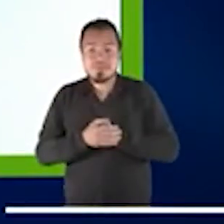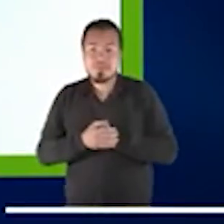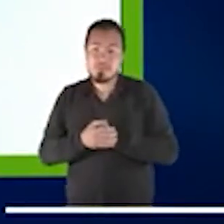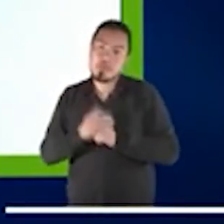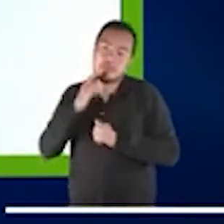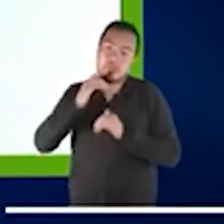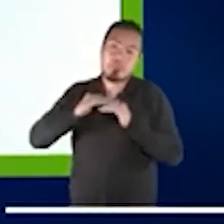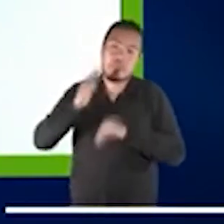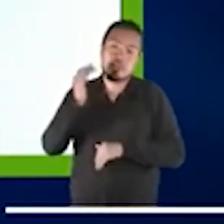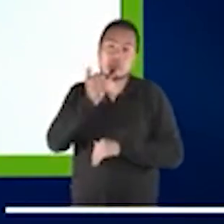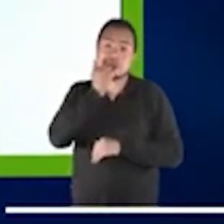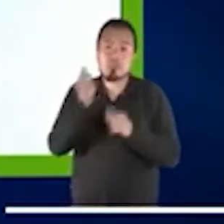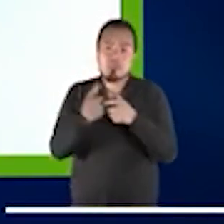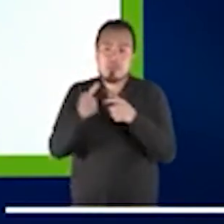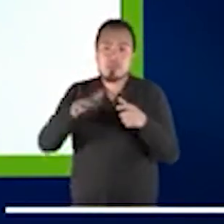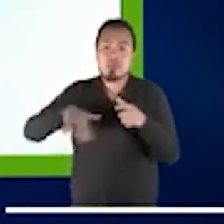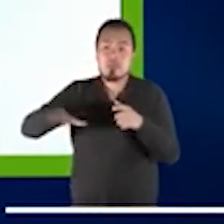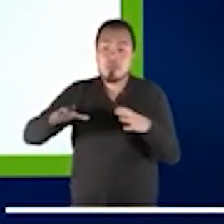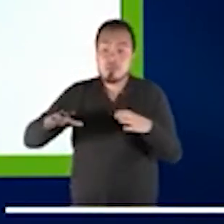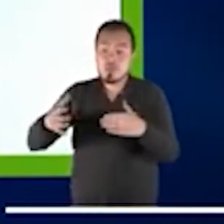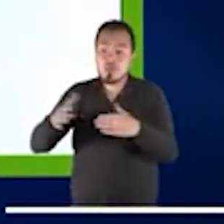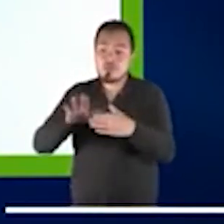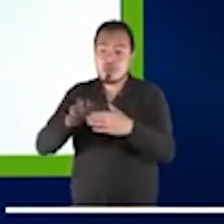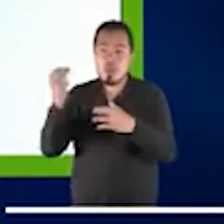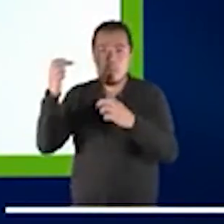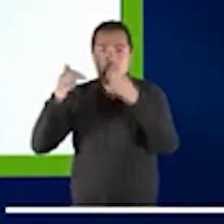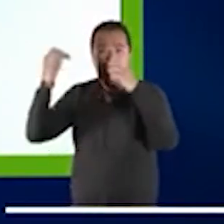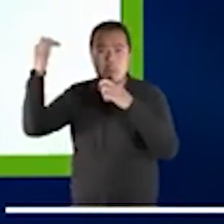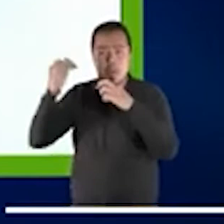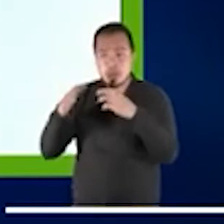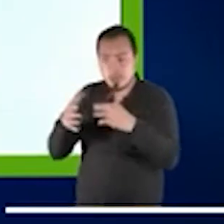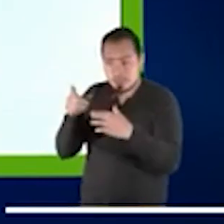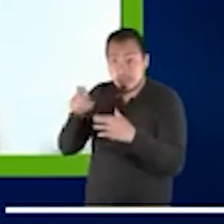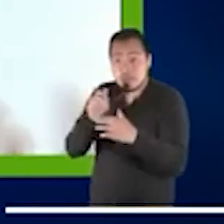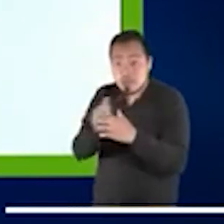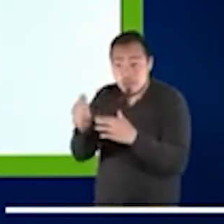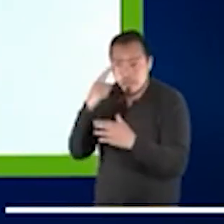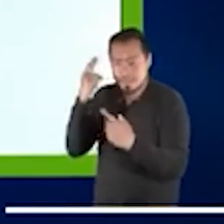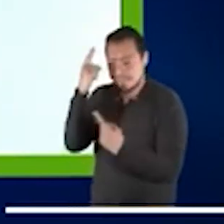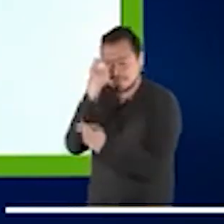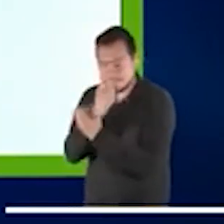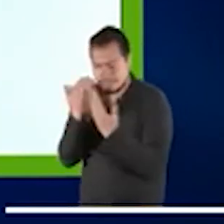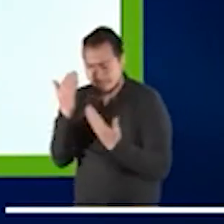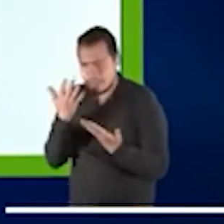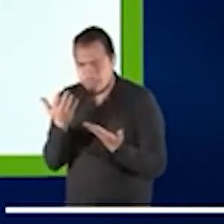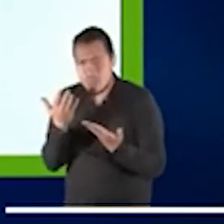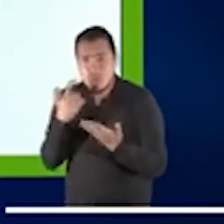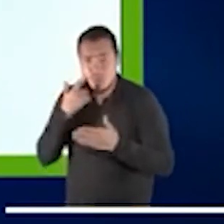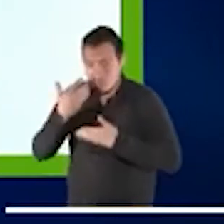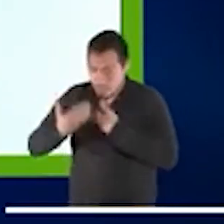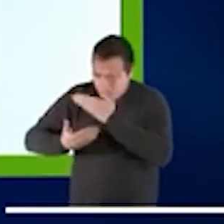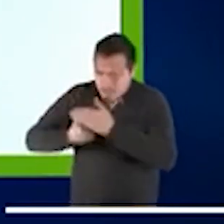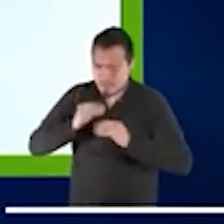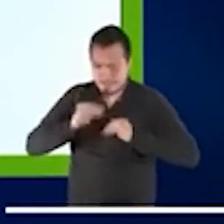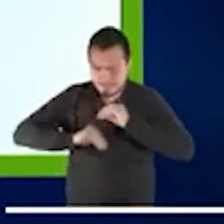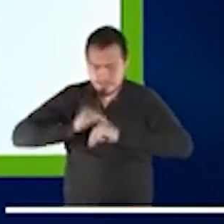Concretamente, los profesionales tuvieron que pensar también cómo hacer esos procesos y cómo organizarse